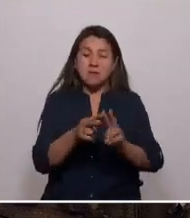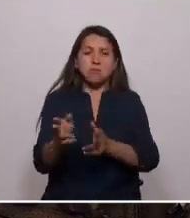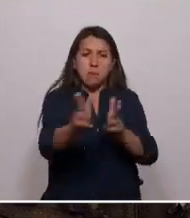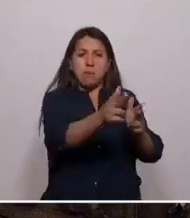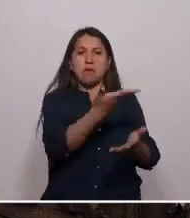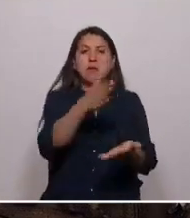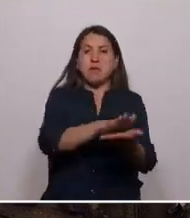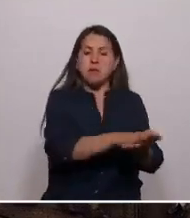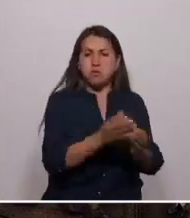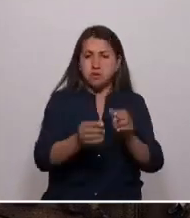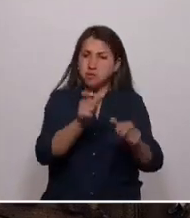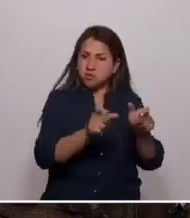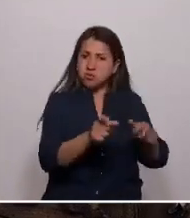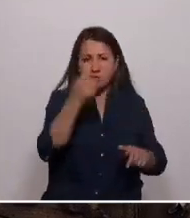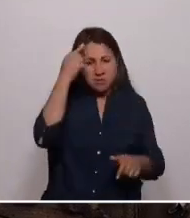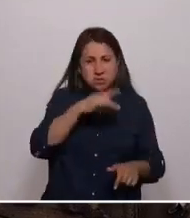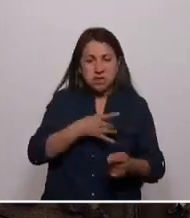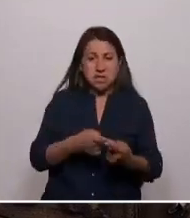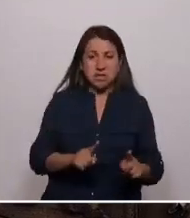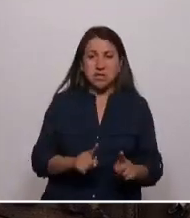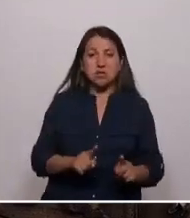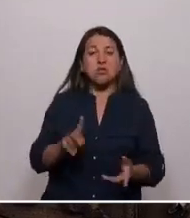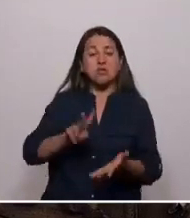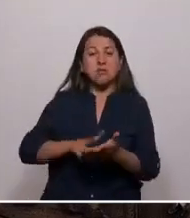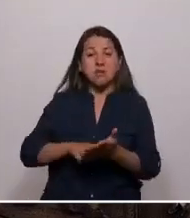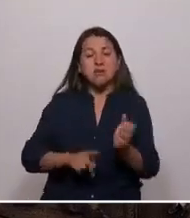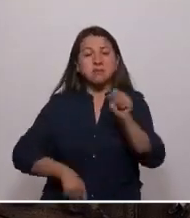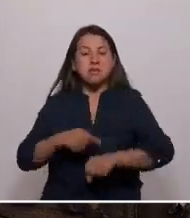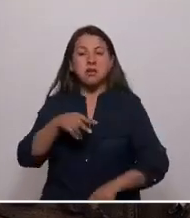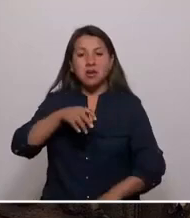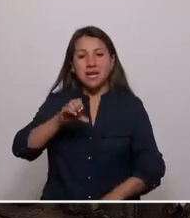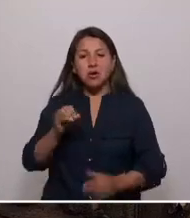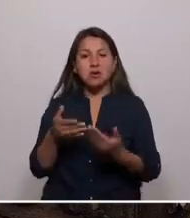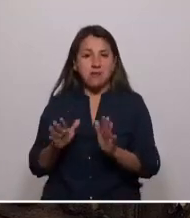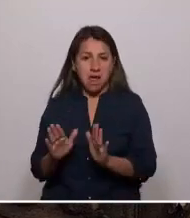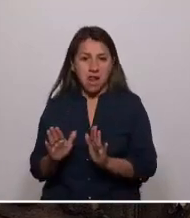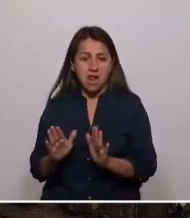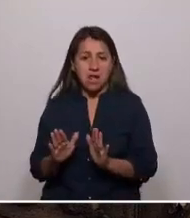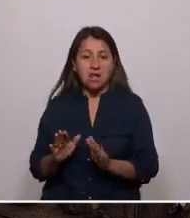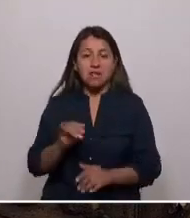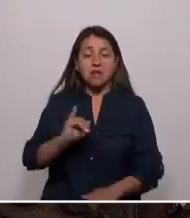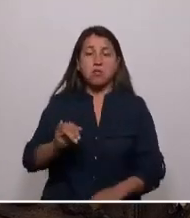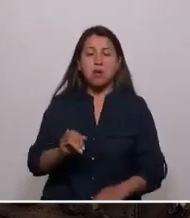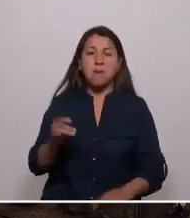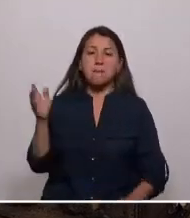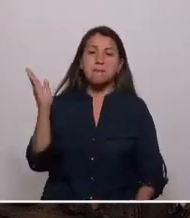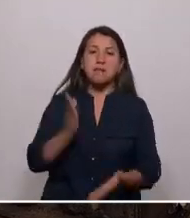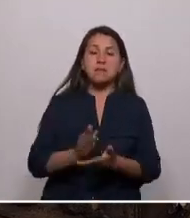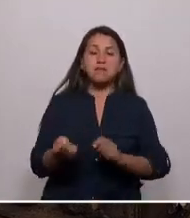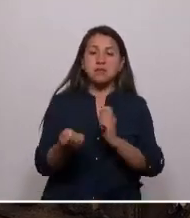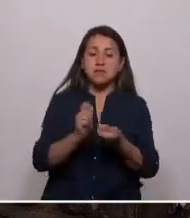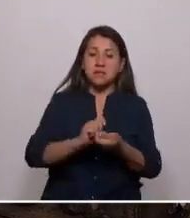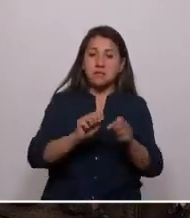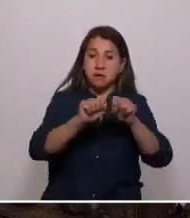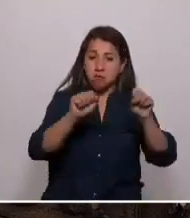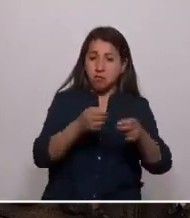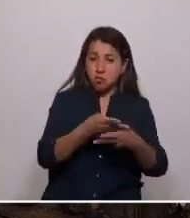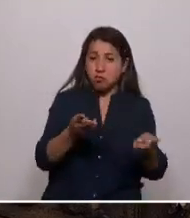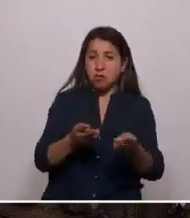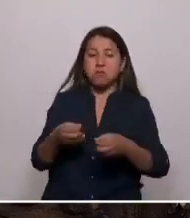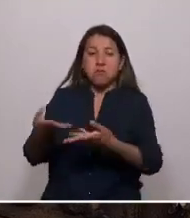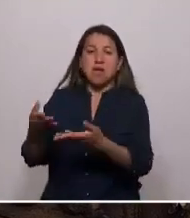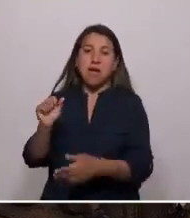Amarraron el neoliberalismo a todo lo que se conocía. Luego de eso, le obligaron a cambiarse del sistema público de pensiones a la AFP.